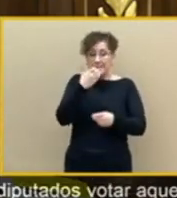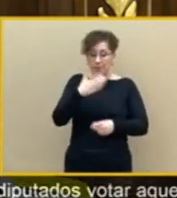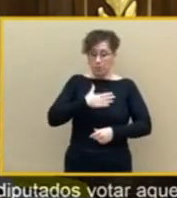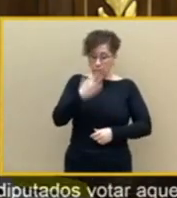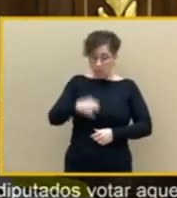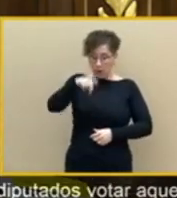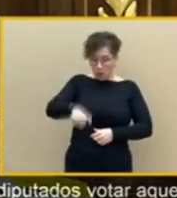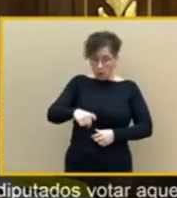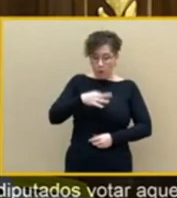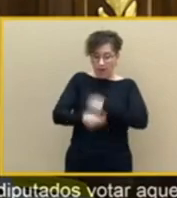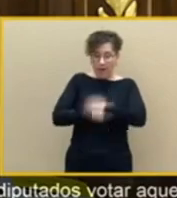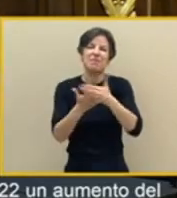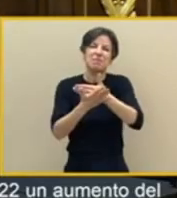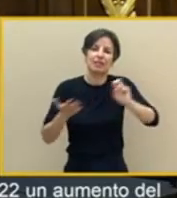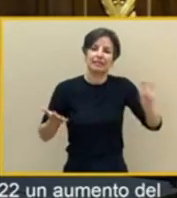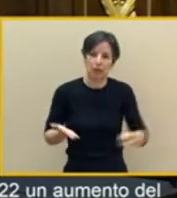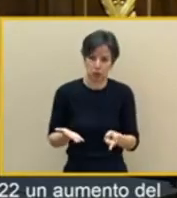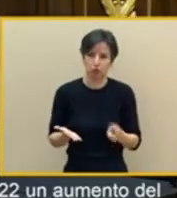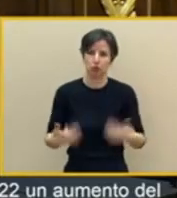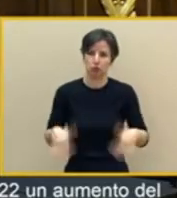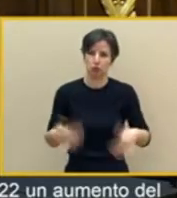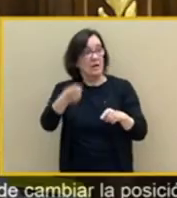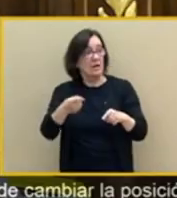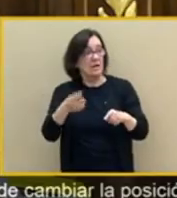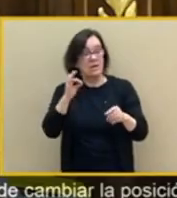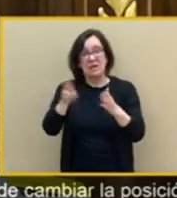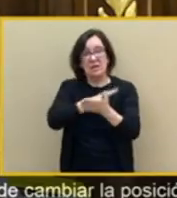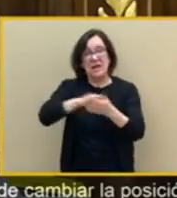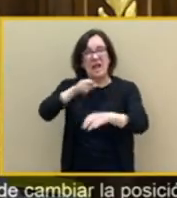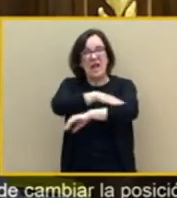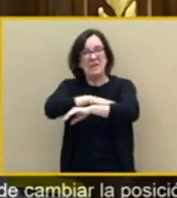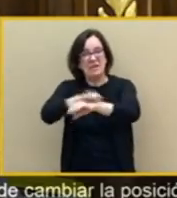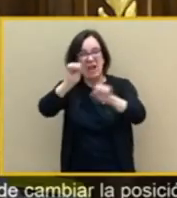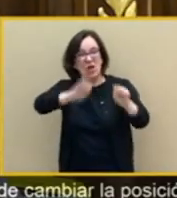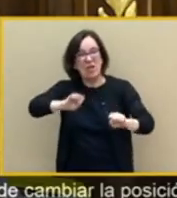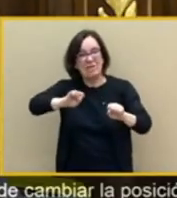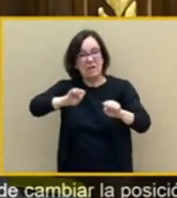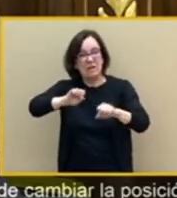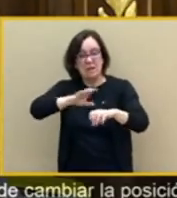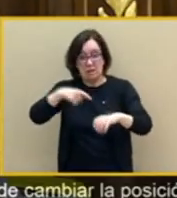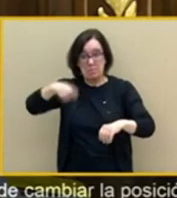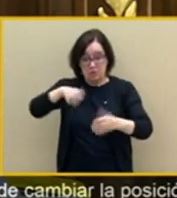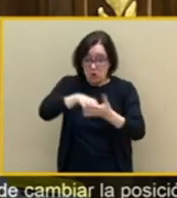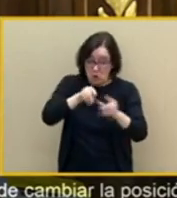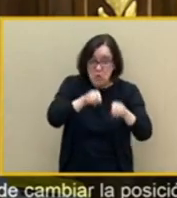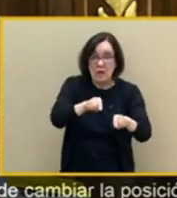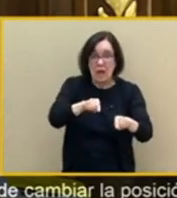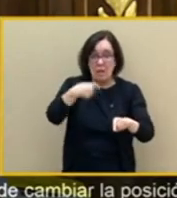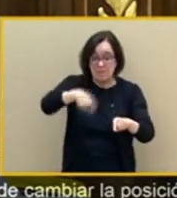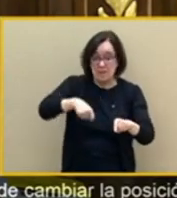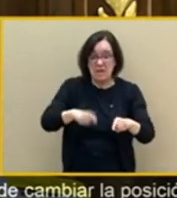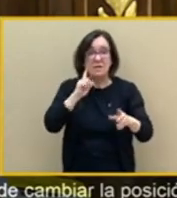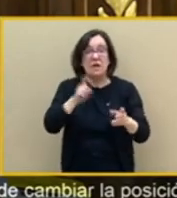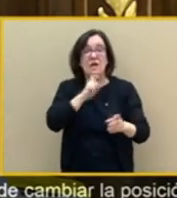y condenado a un fracaso absoluto porque creo que esta tarde le van a dar por todos lados tanto de izquierda como de centro como si queda alguien